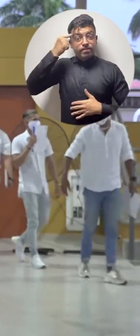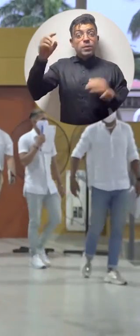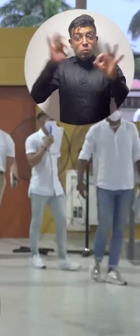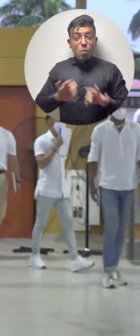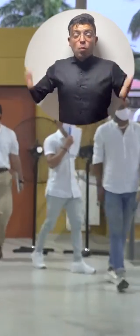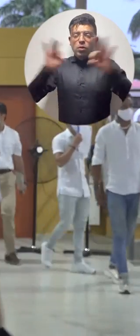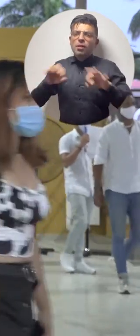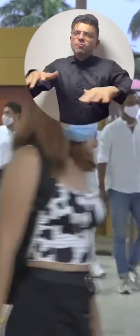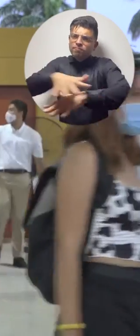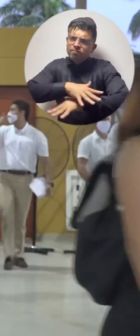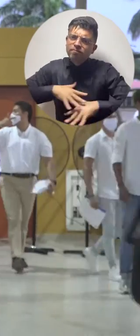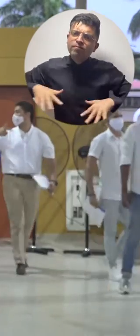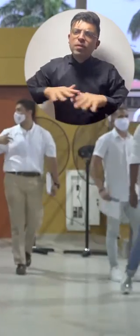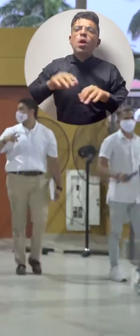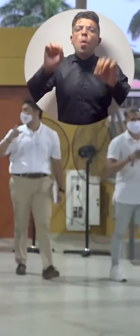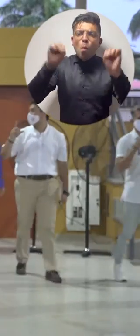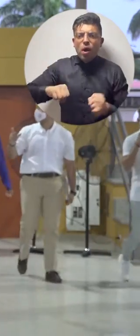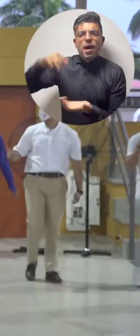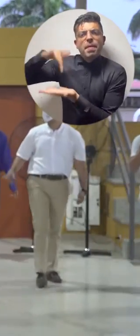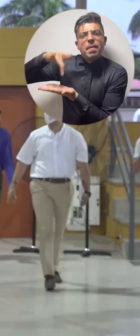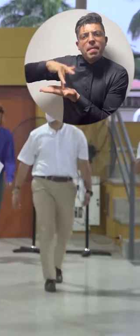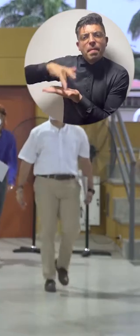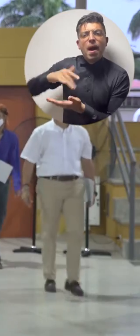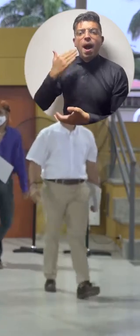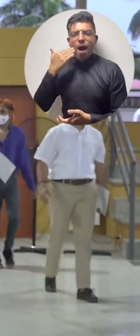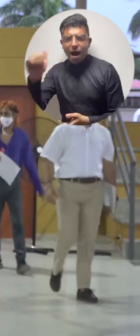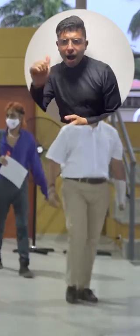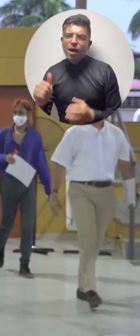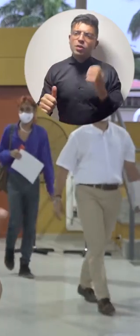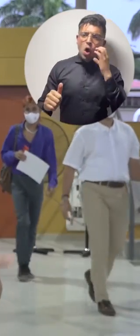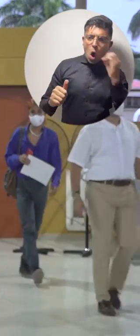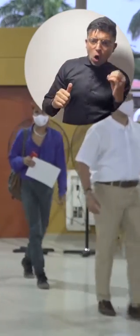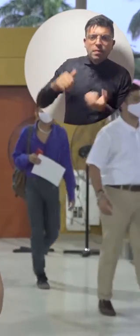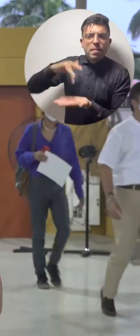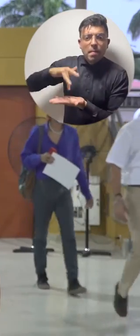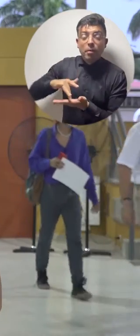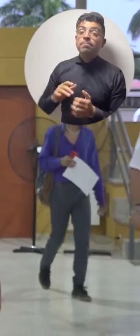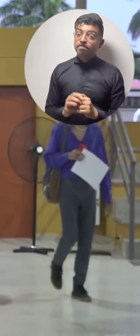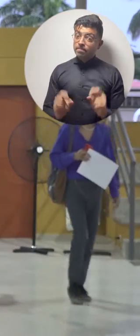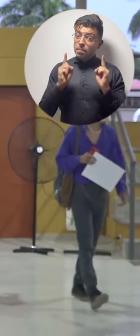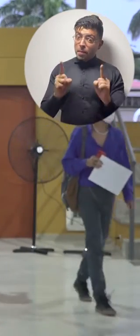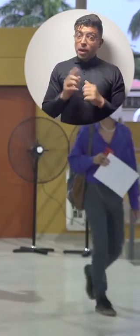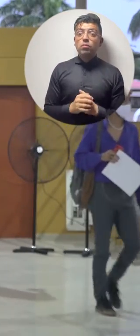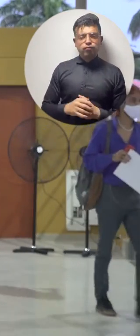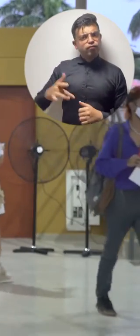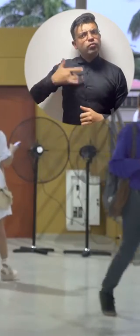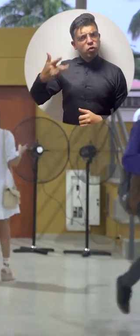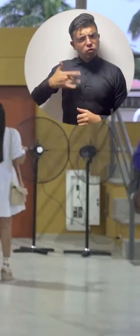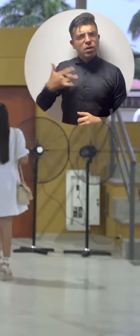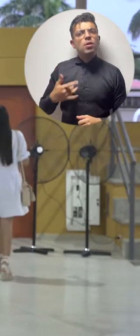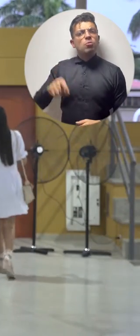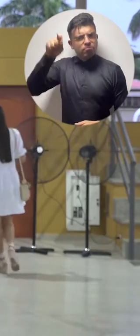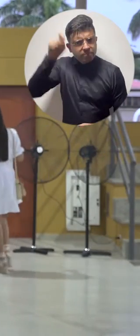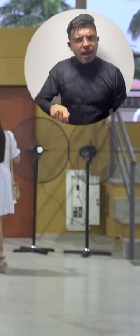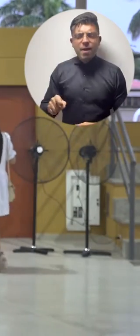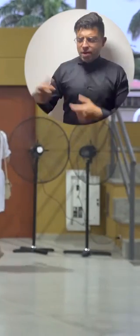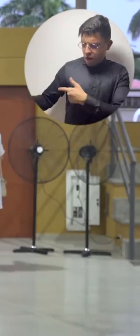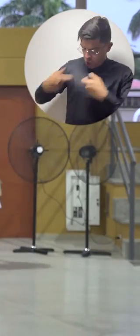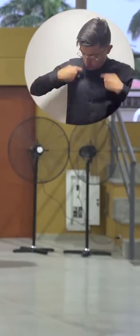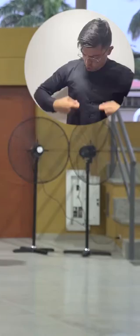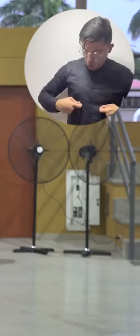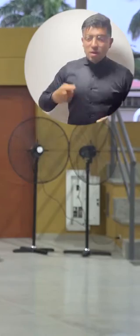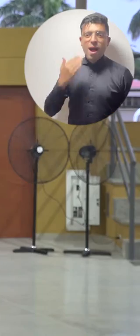sumamente importantes estos espacios en los cuales podamos participar, tanto mujeres como hombres, pero pues siento que se debe